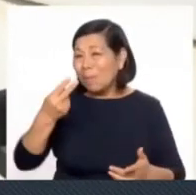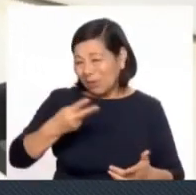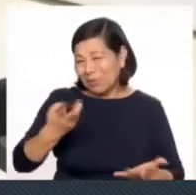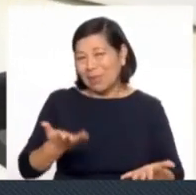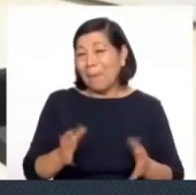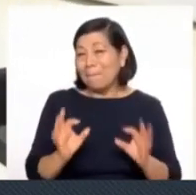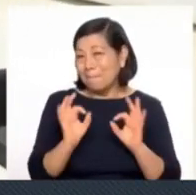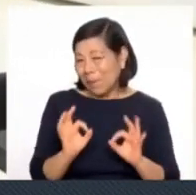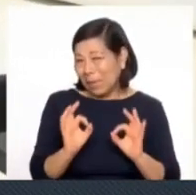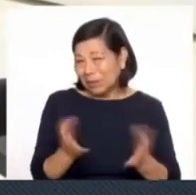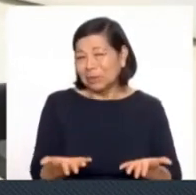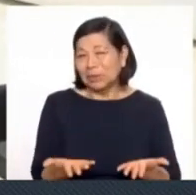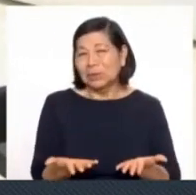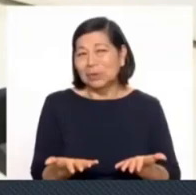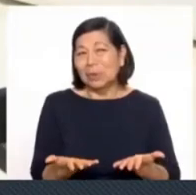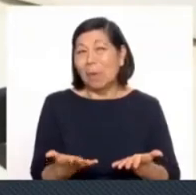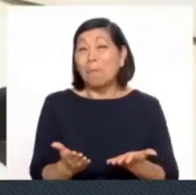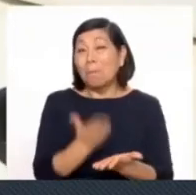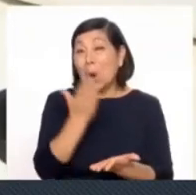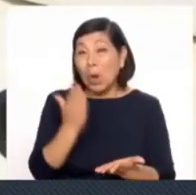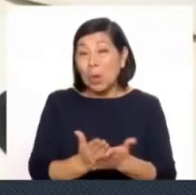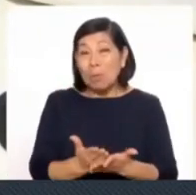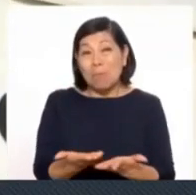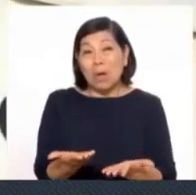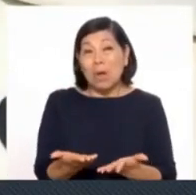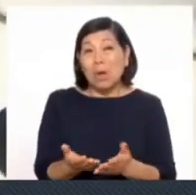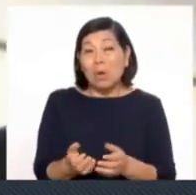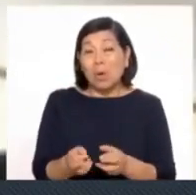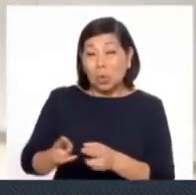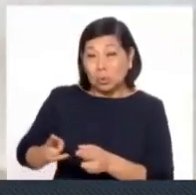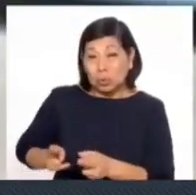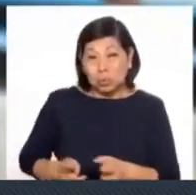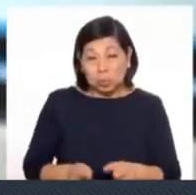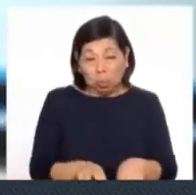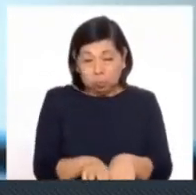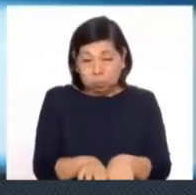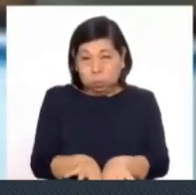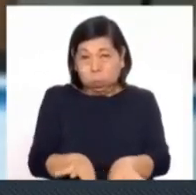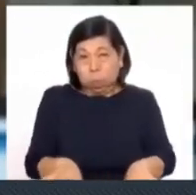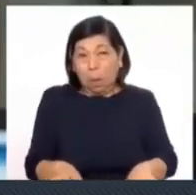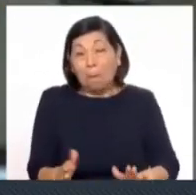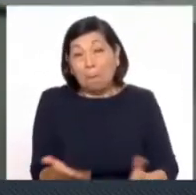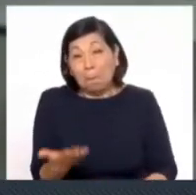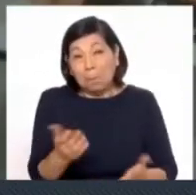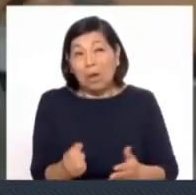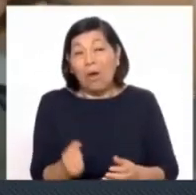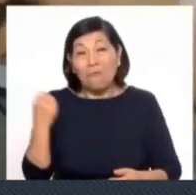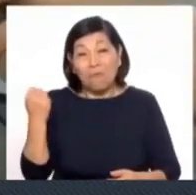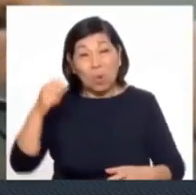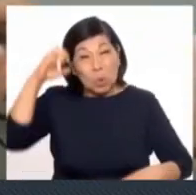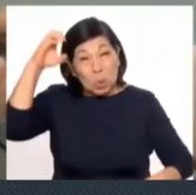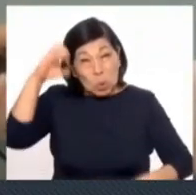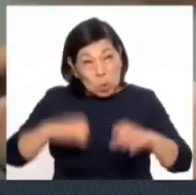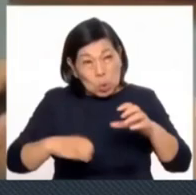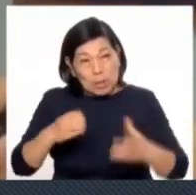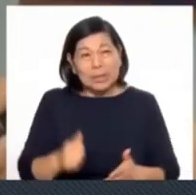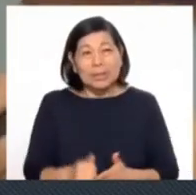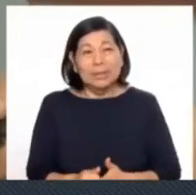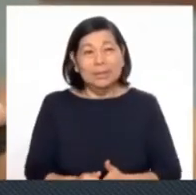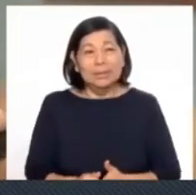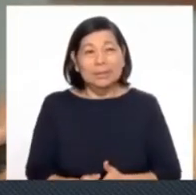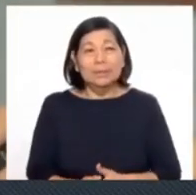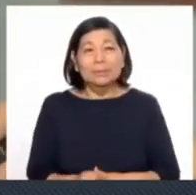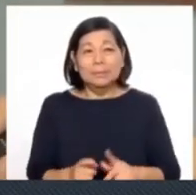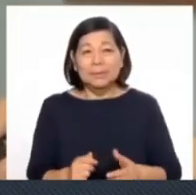pues corren el riesgo de desastres naturales, como lo es el desbordamiento de río, producido posiblemente por las fuertes lluvias, como lo es el